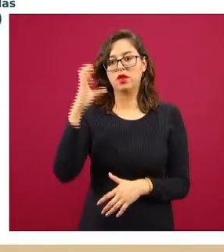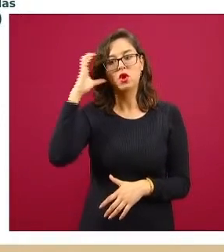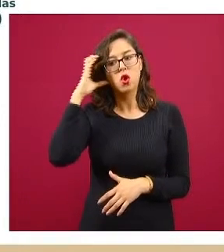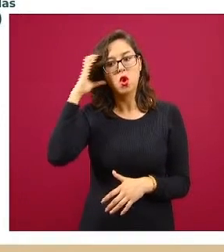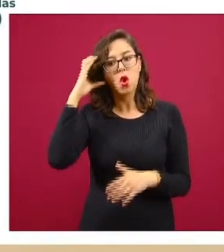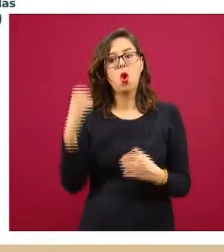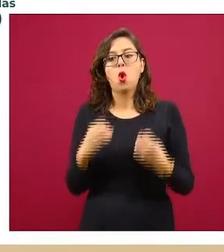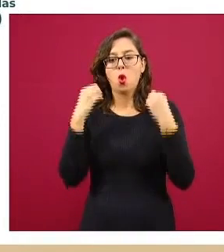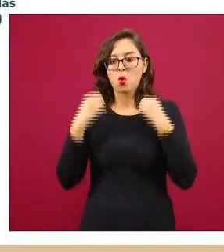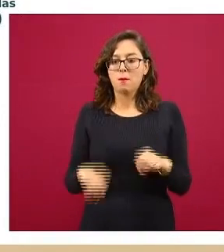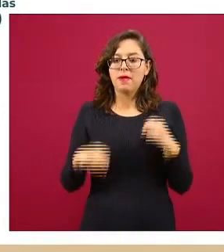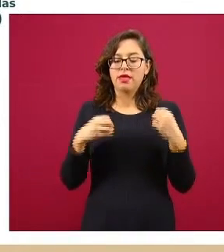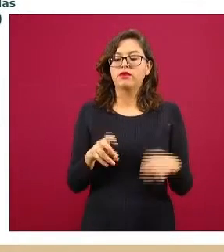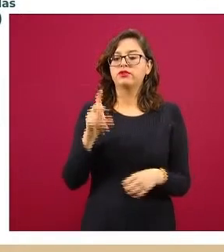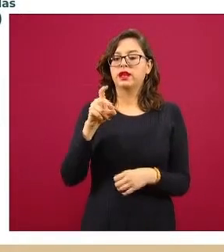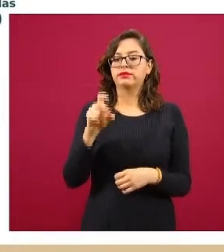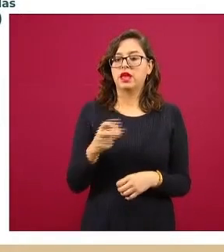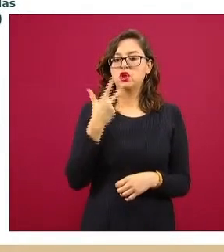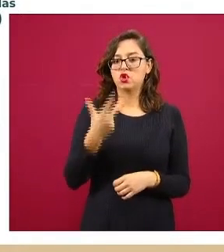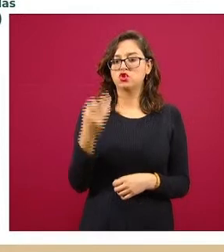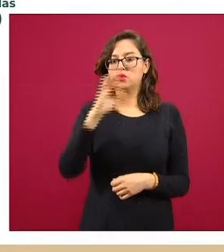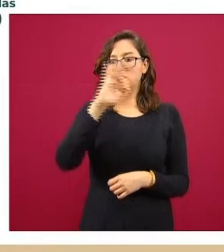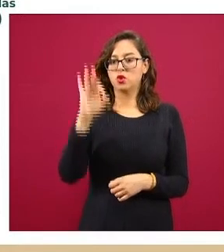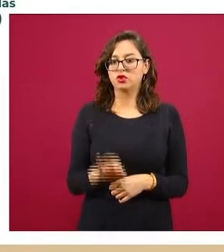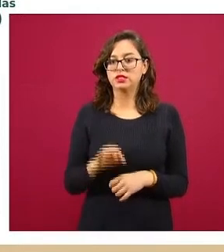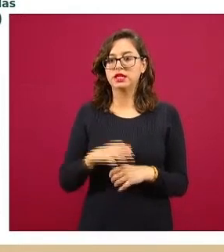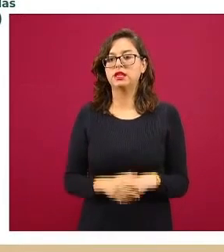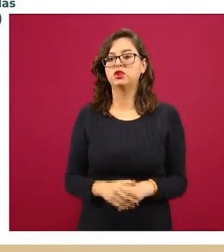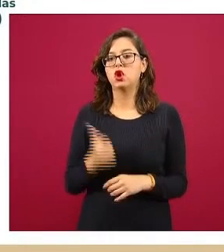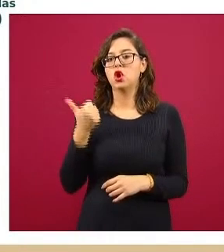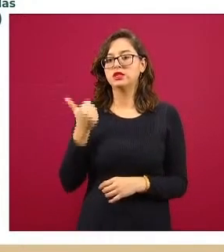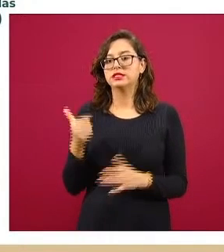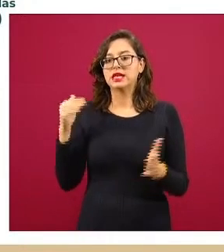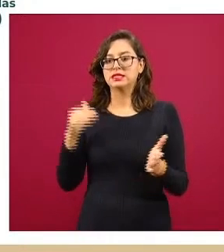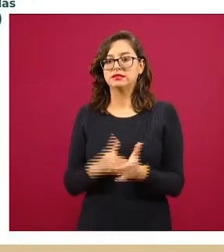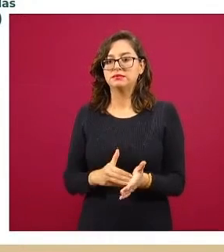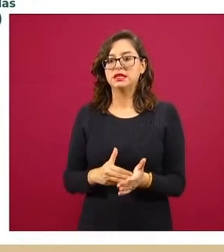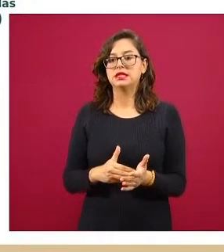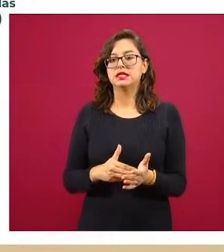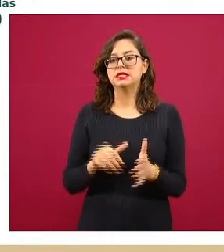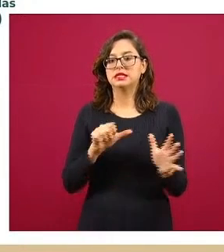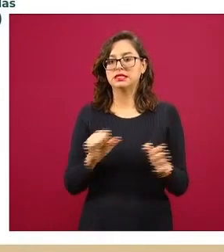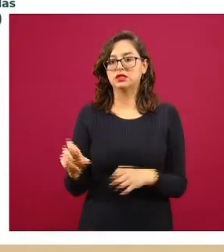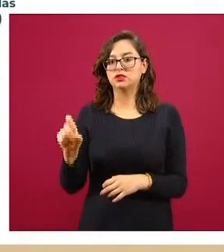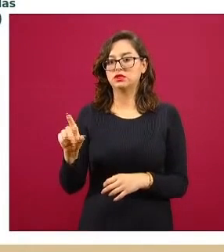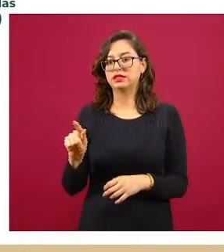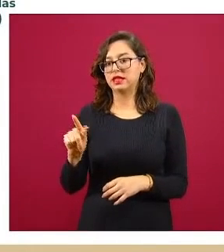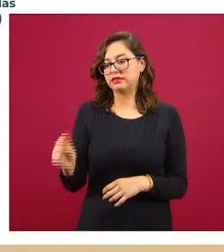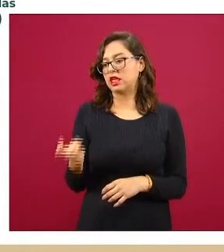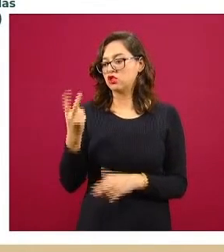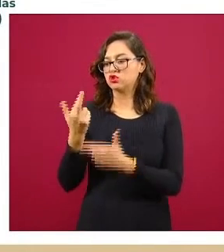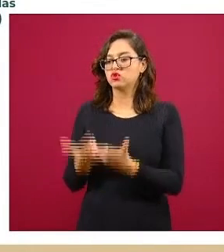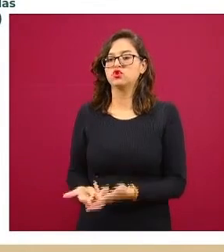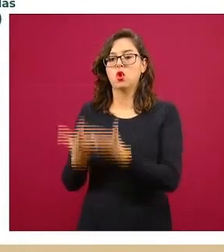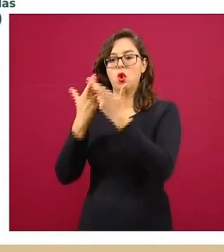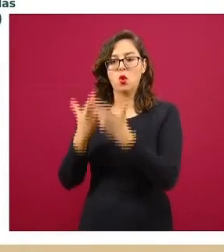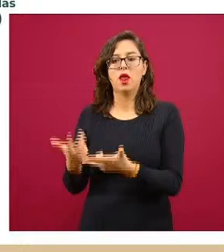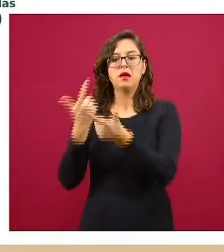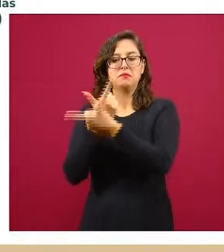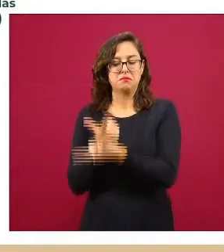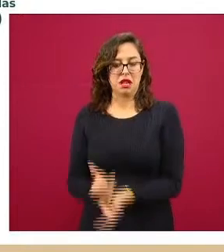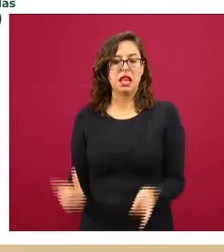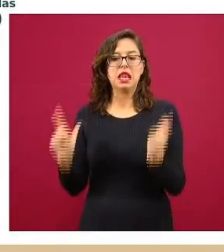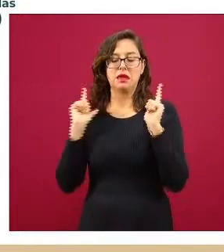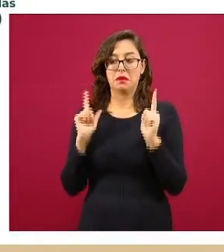ocupadas el 38 por ciento y aún tenemos 6 mil 372 a nivel nacional disponibles para pacientes críticos,